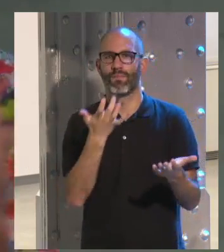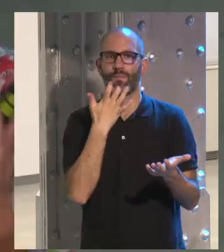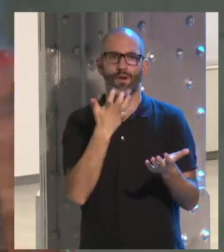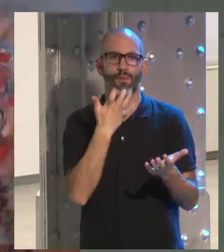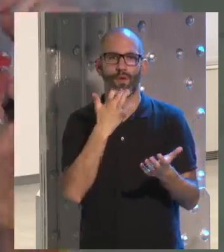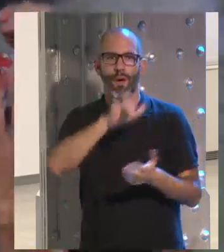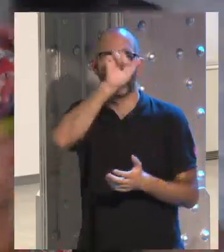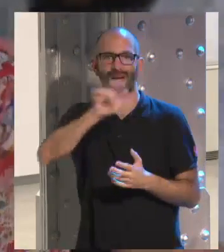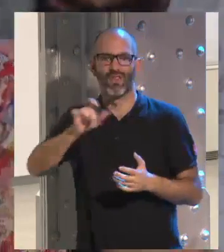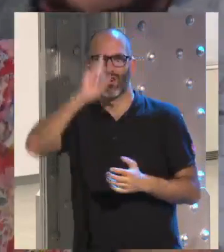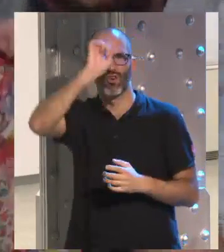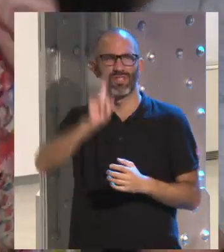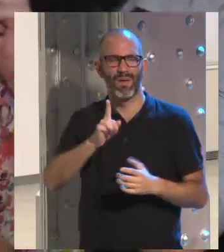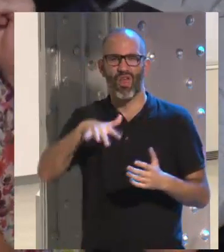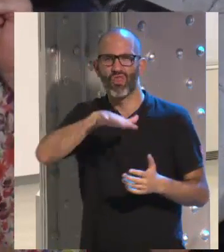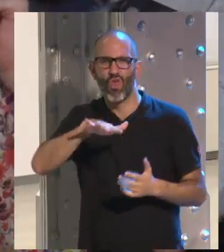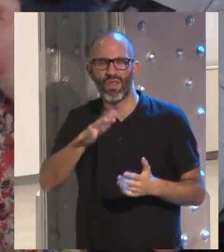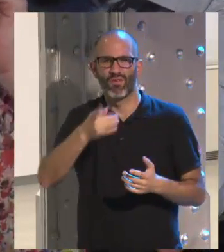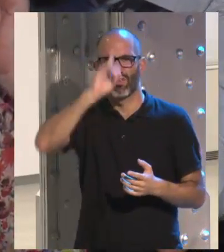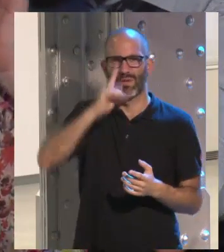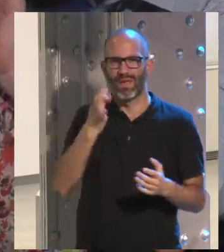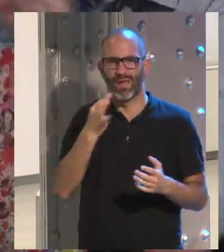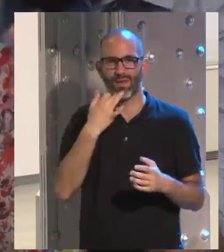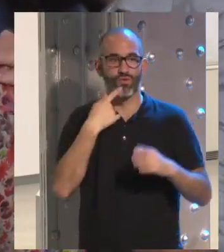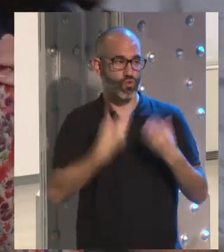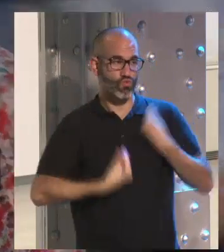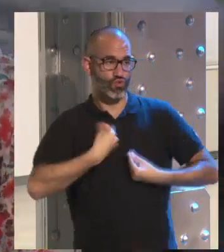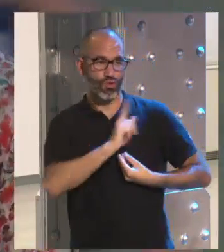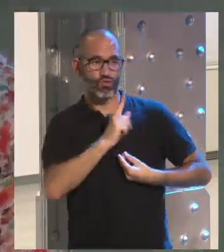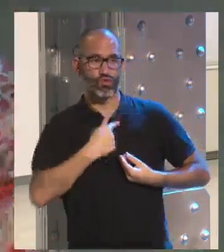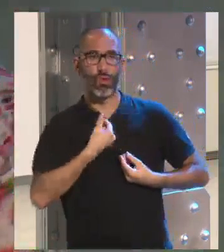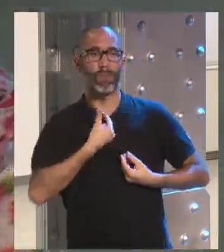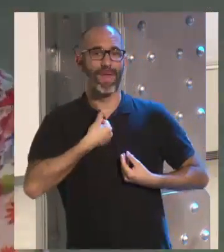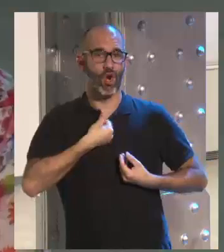no se sabían muy bien dónde estaban. No te asustes que te van a poner bien el micro. Ah, vale.